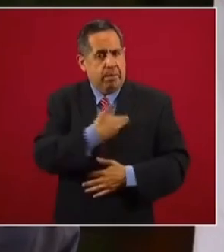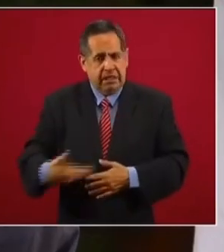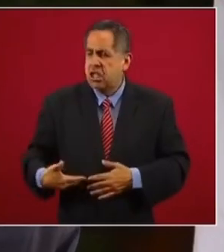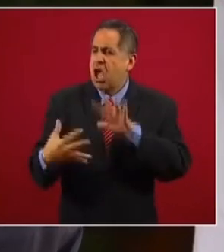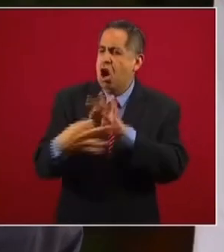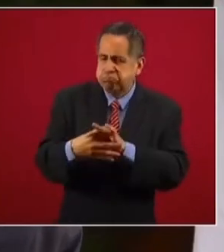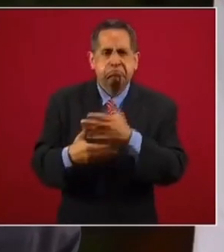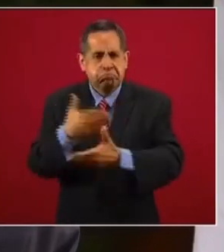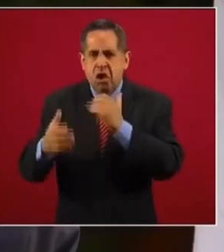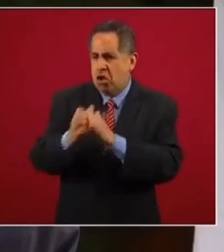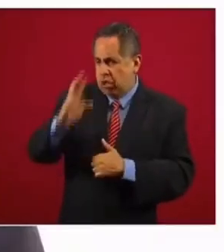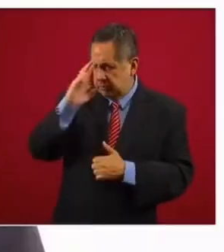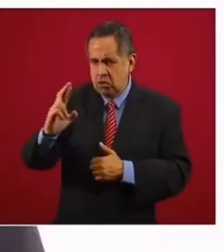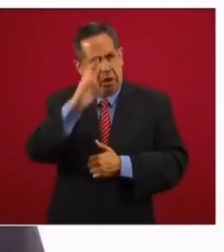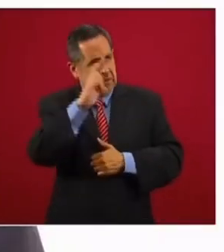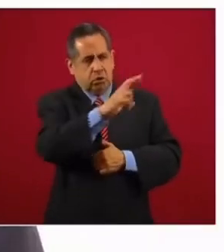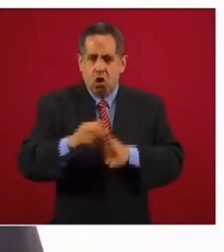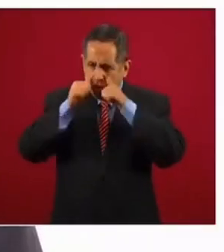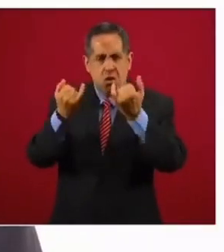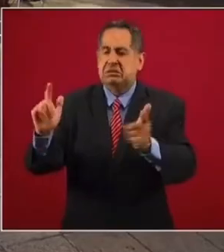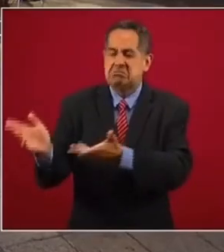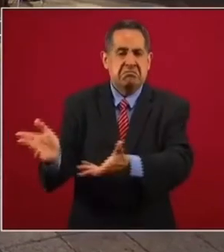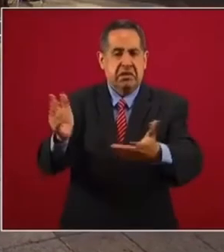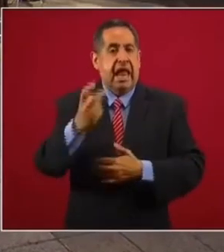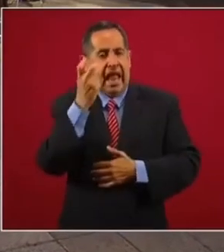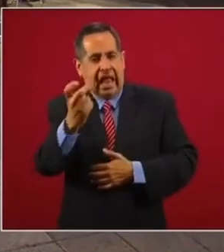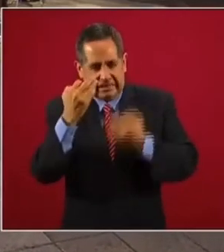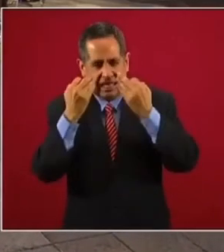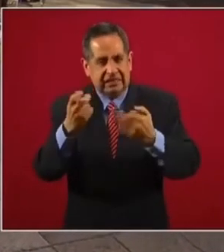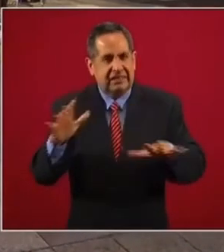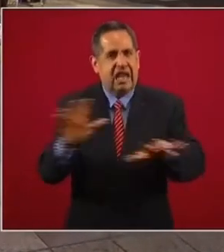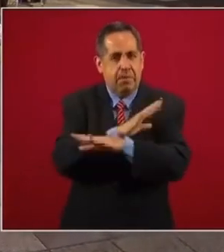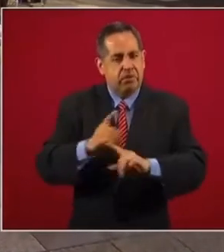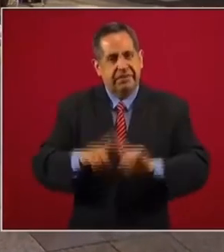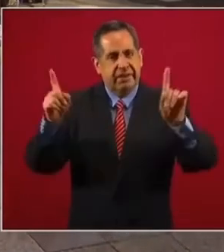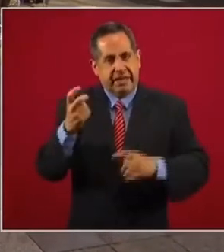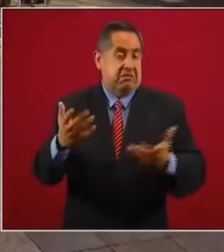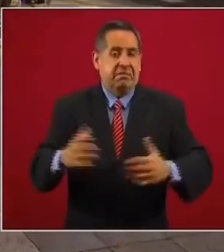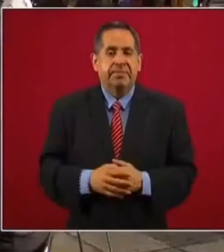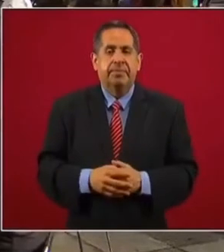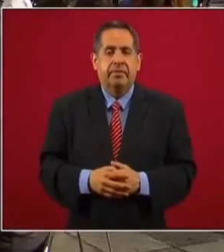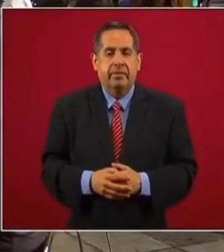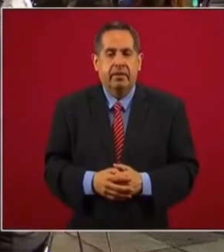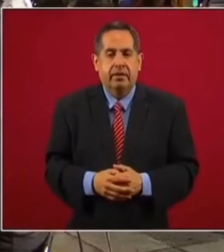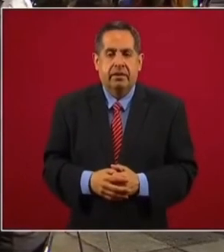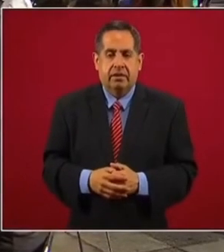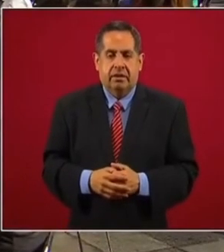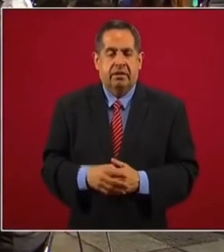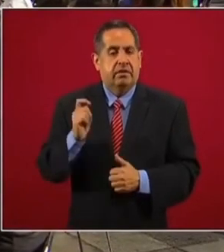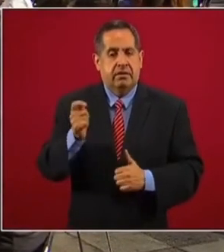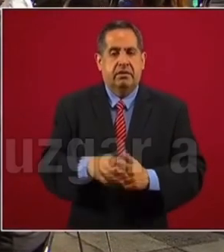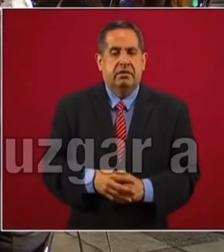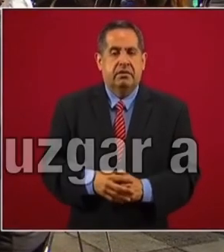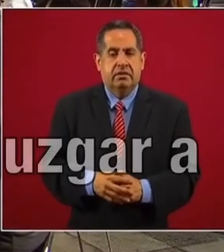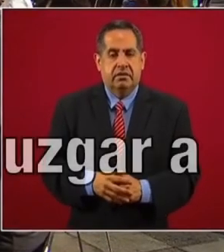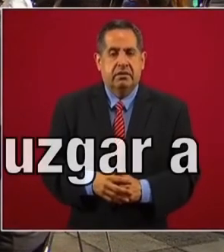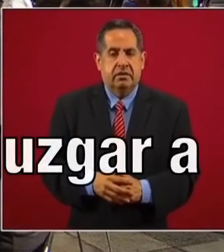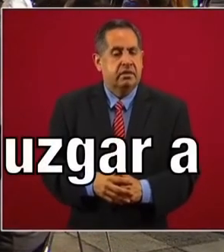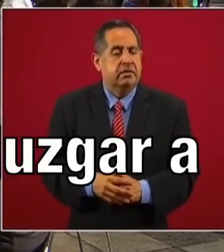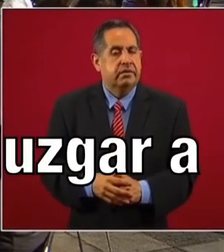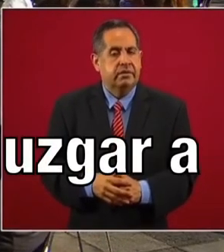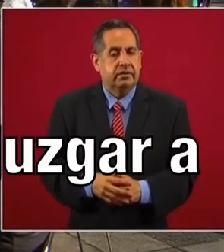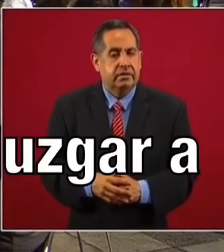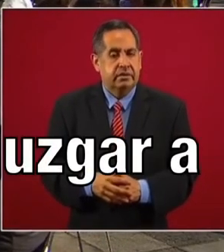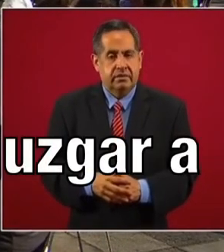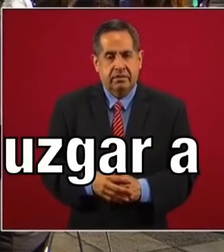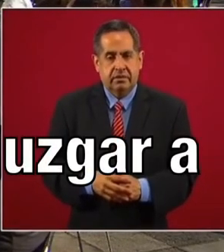Federal respeto y trato equitativo. Este es el cambio, este es la transformación. En los casos en los que están